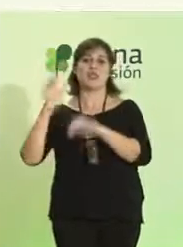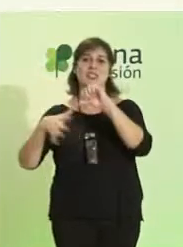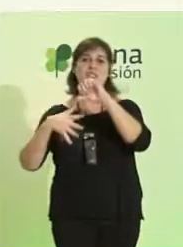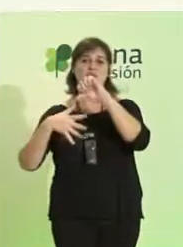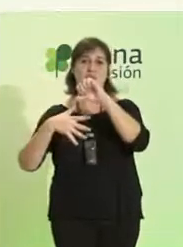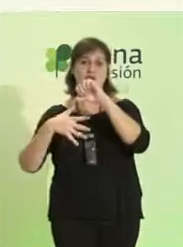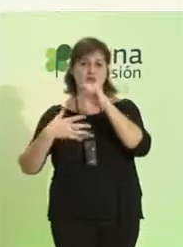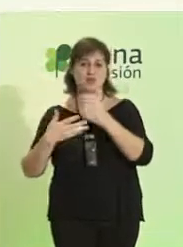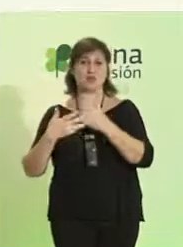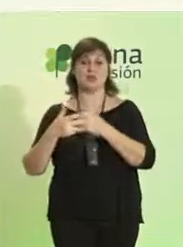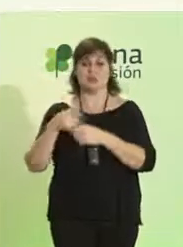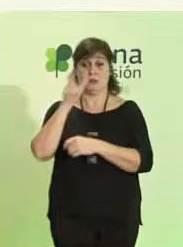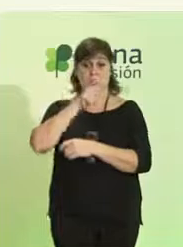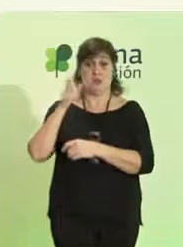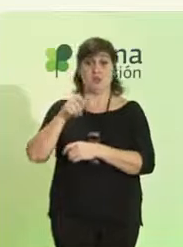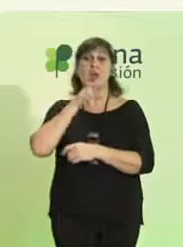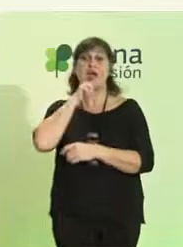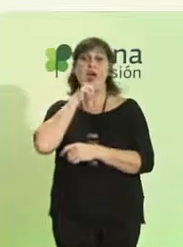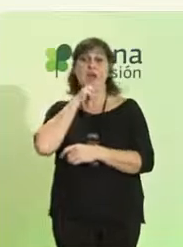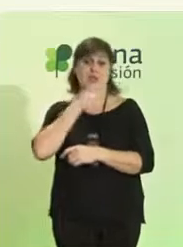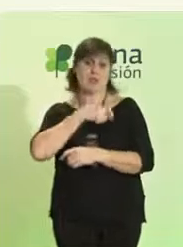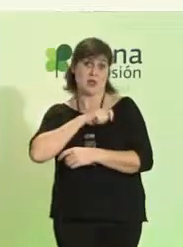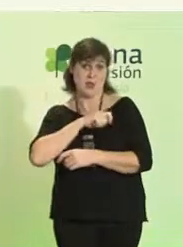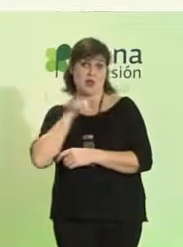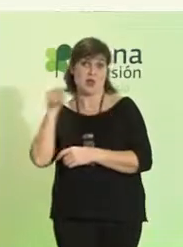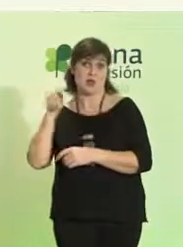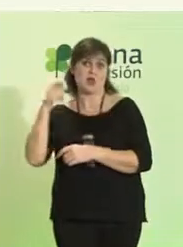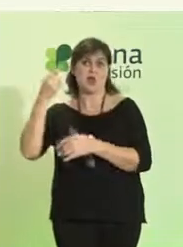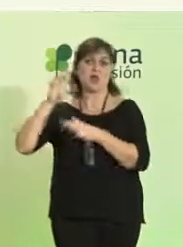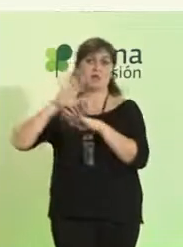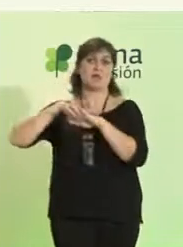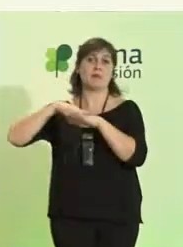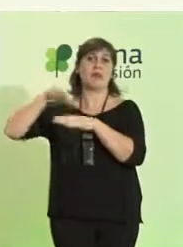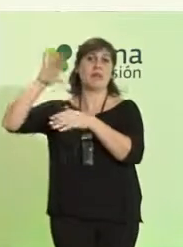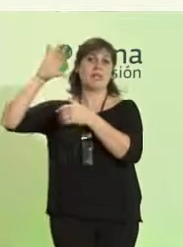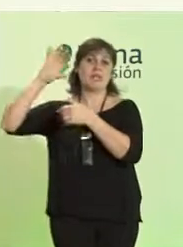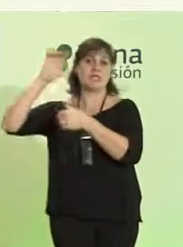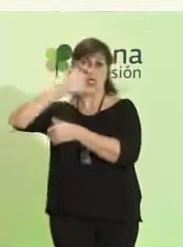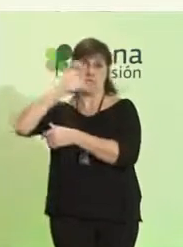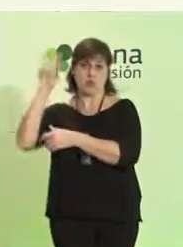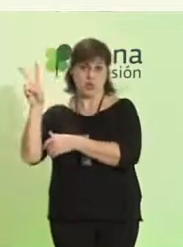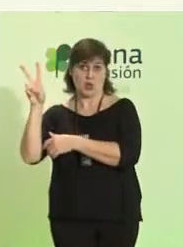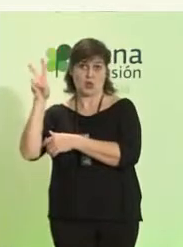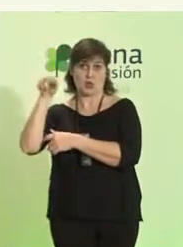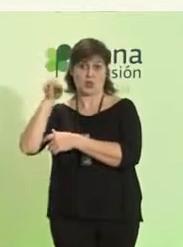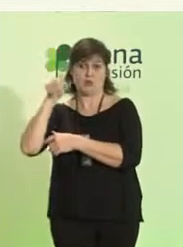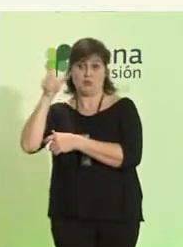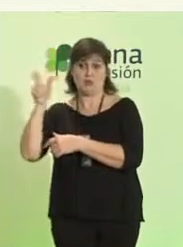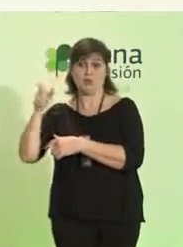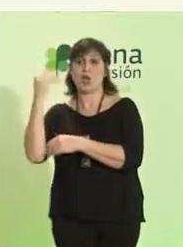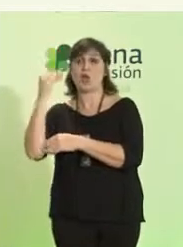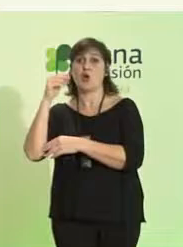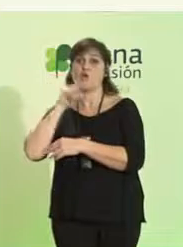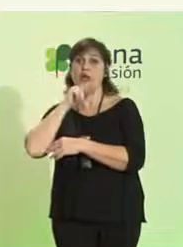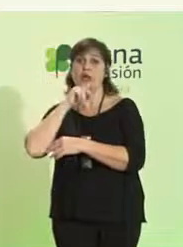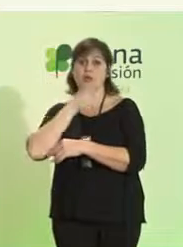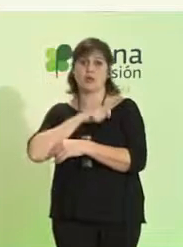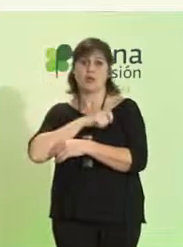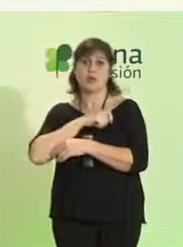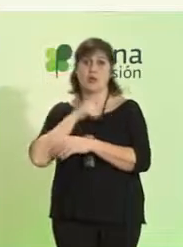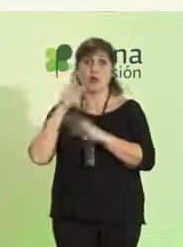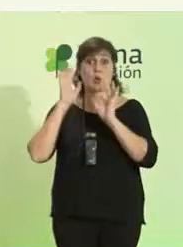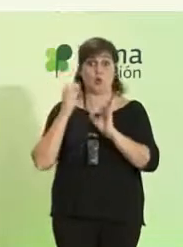aquellos que hablan español en Estados Unidos. Bien, dando esa conferencia, tuve un ictus